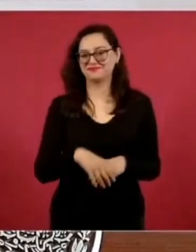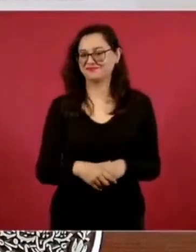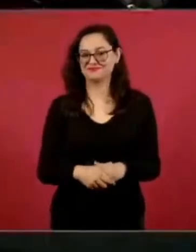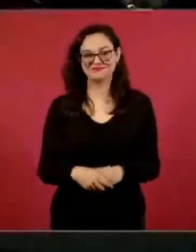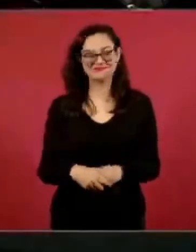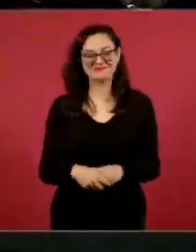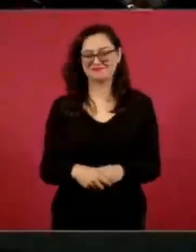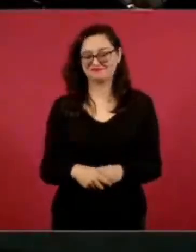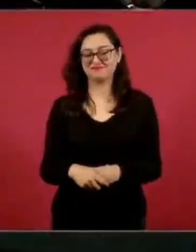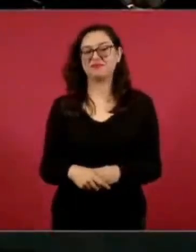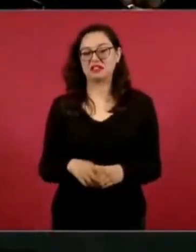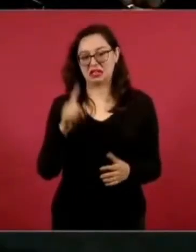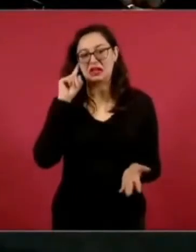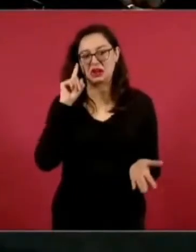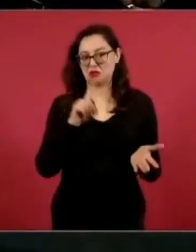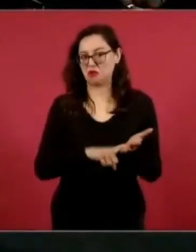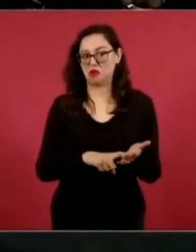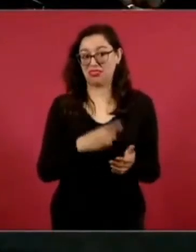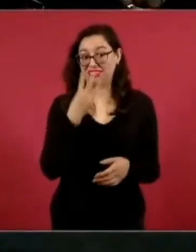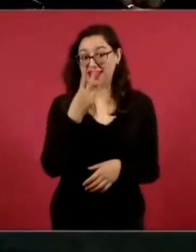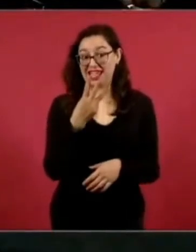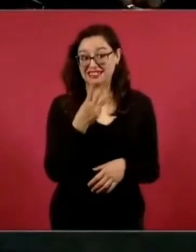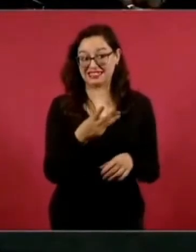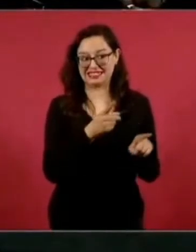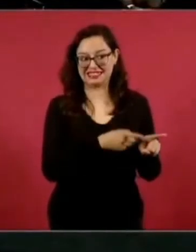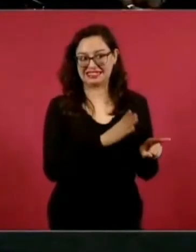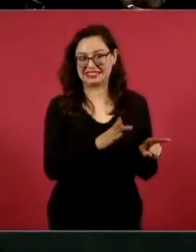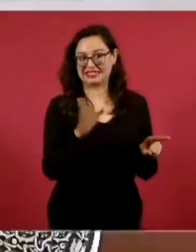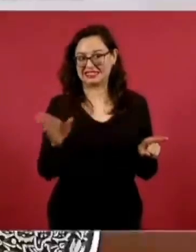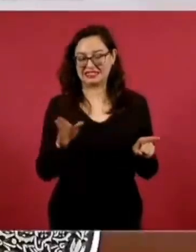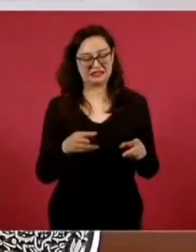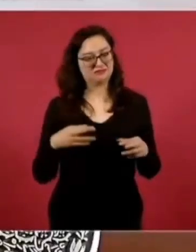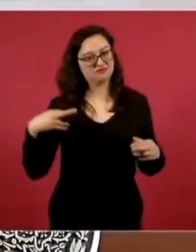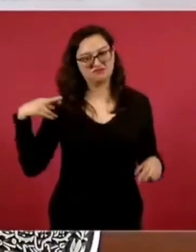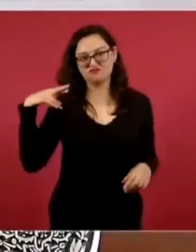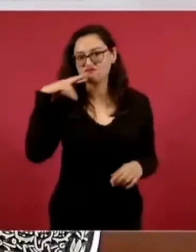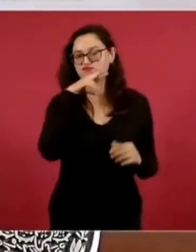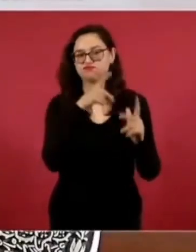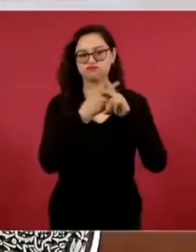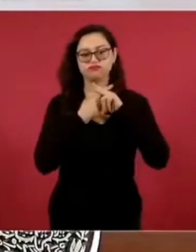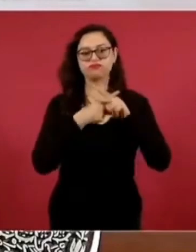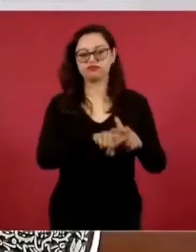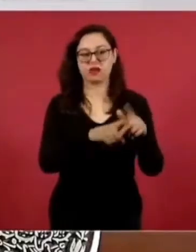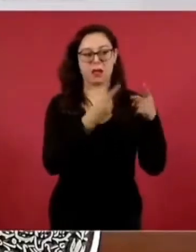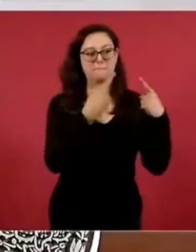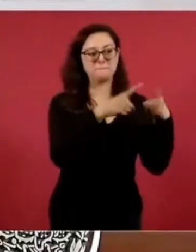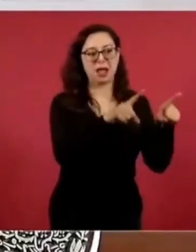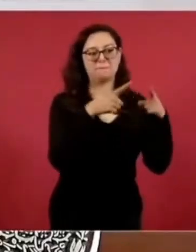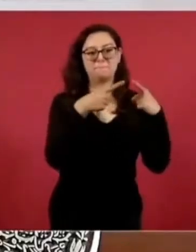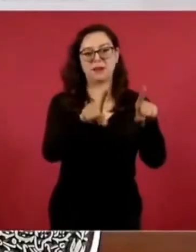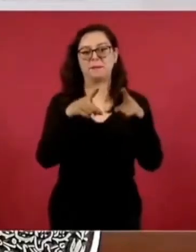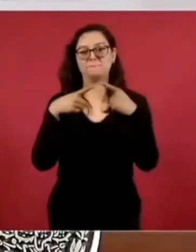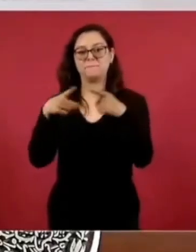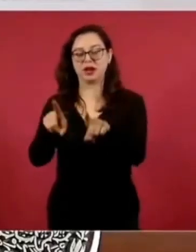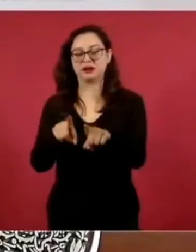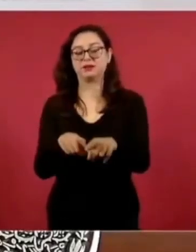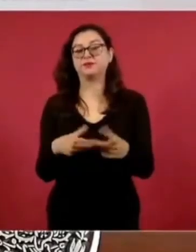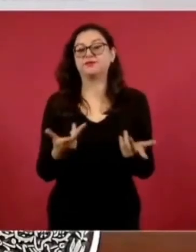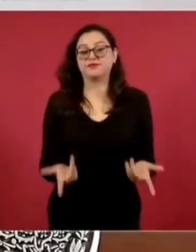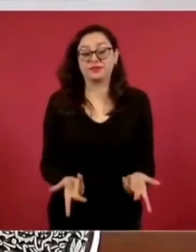Entonces, tienen que abrir frentes, tienen que licitar,